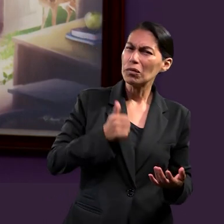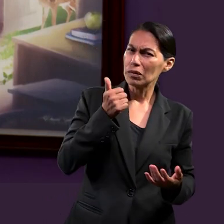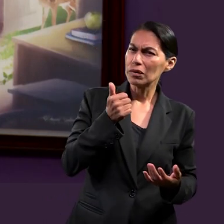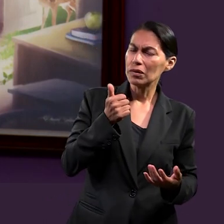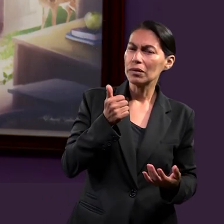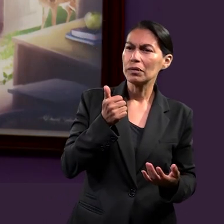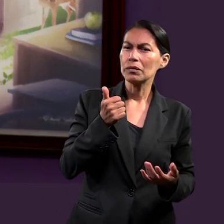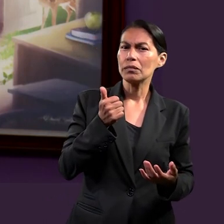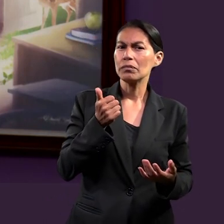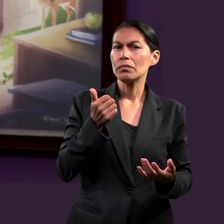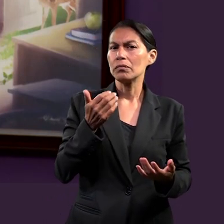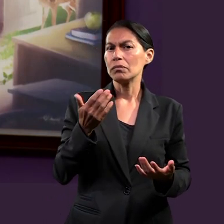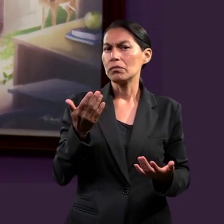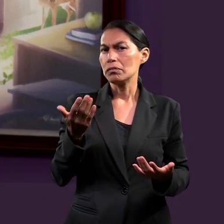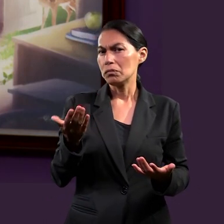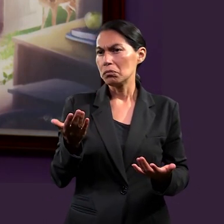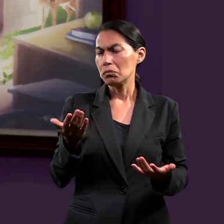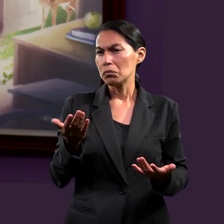nuestro tiempo,